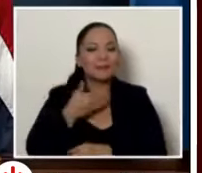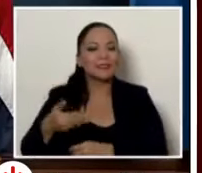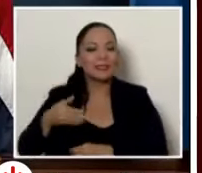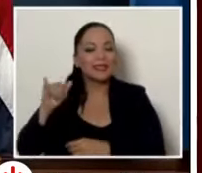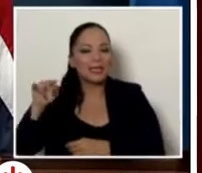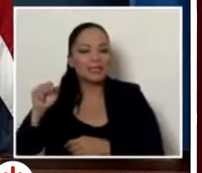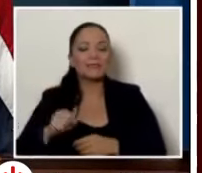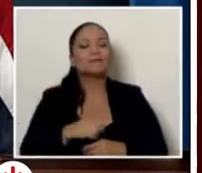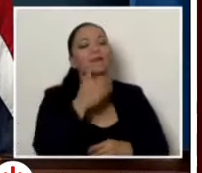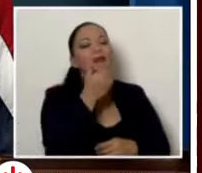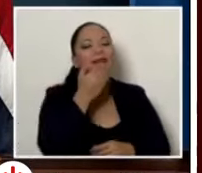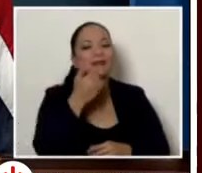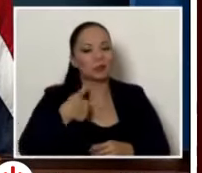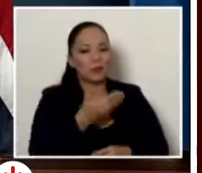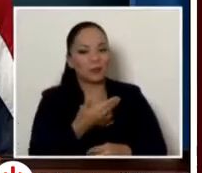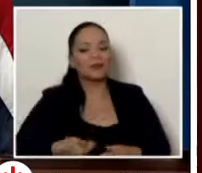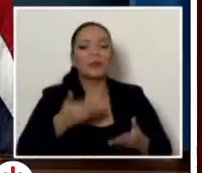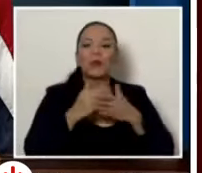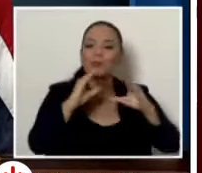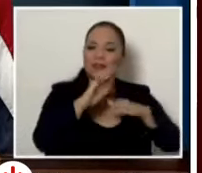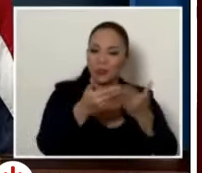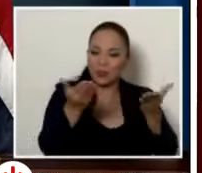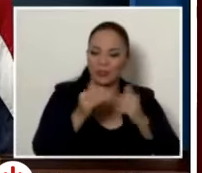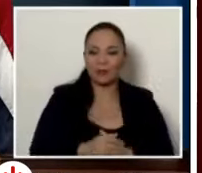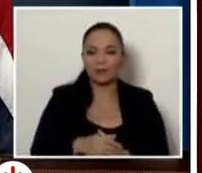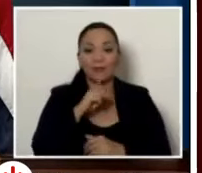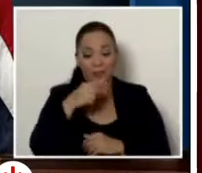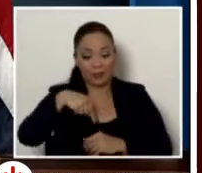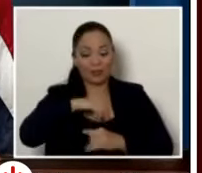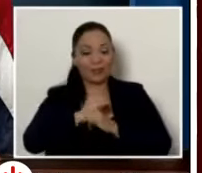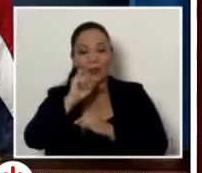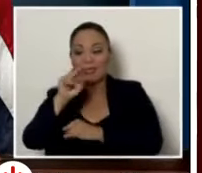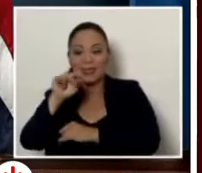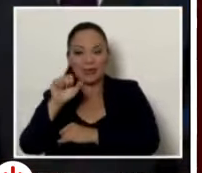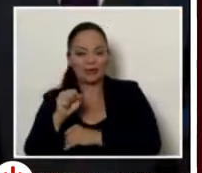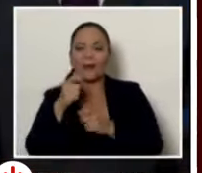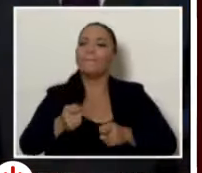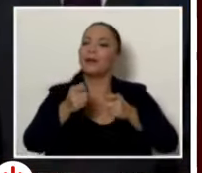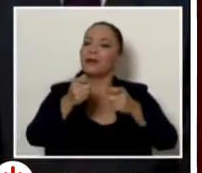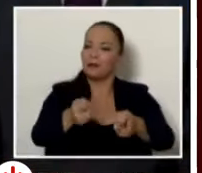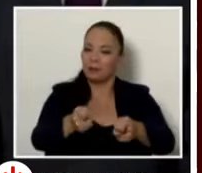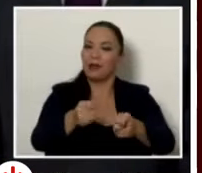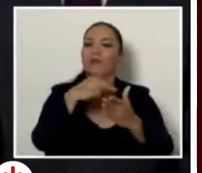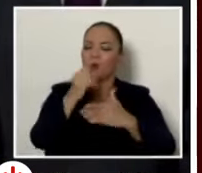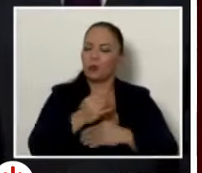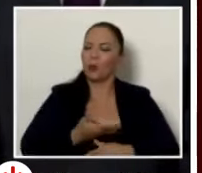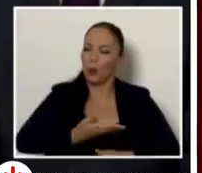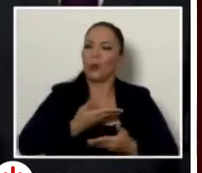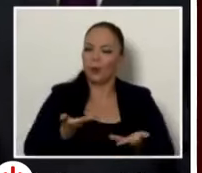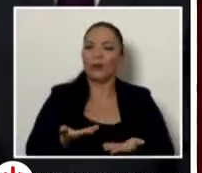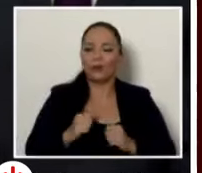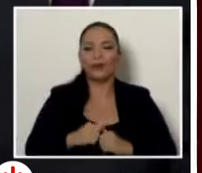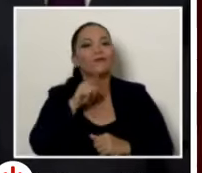Muchísimas gracias, señor Presidente. Buenas tardes a todos. Para el INSS verdaderamente es un orgullo presentar el día de hoy un proyecto que realmente